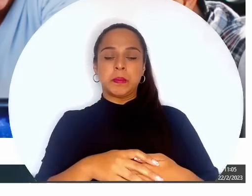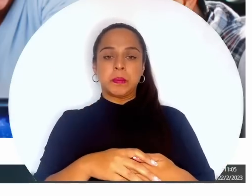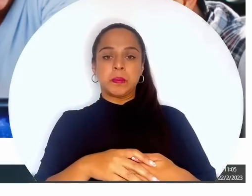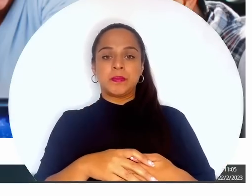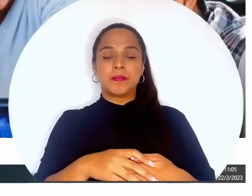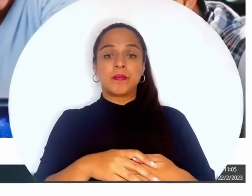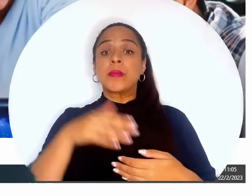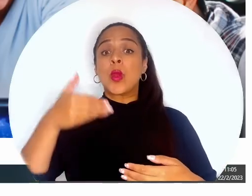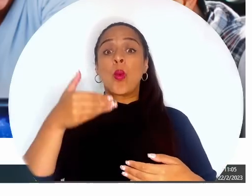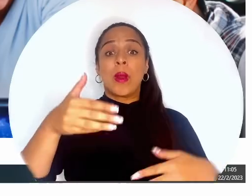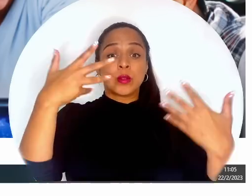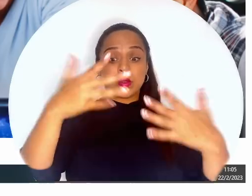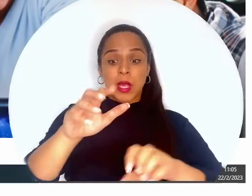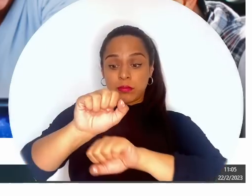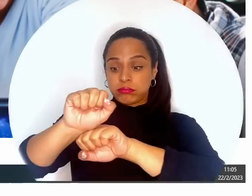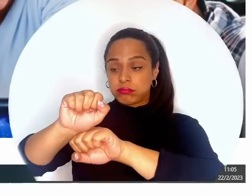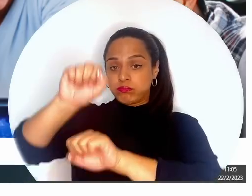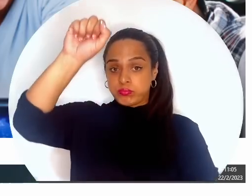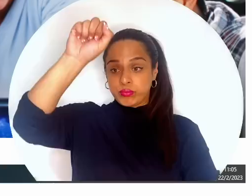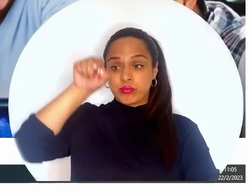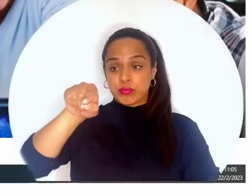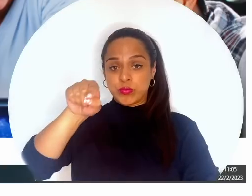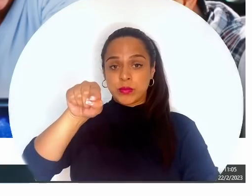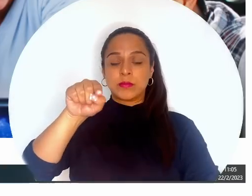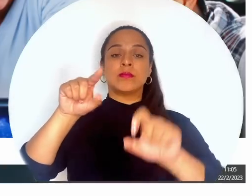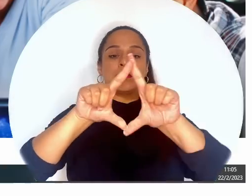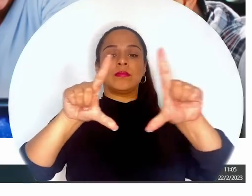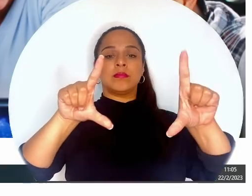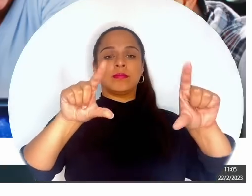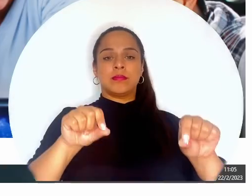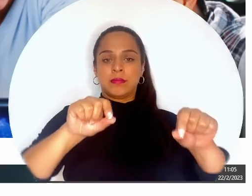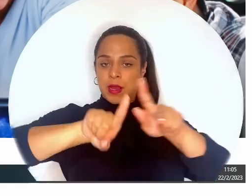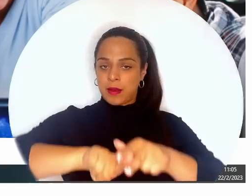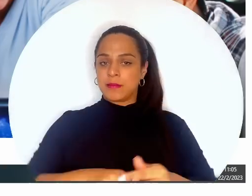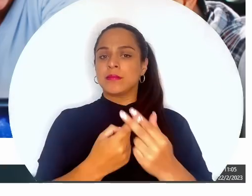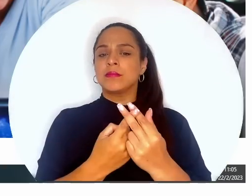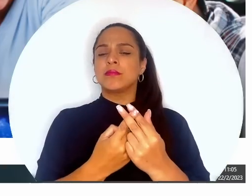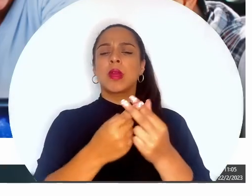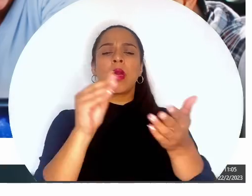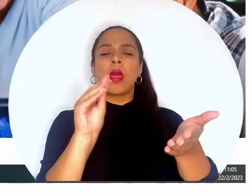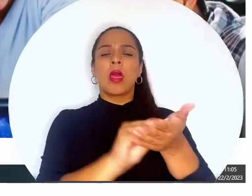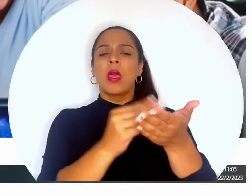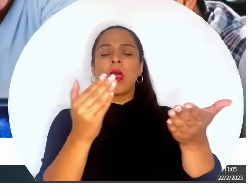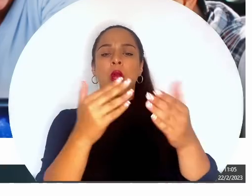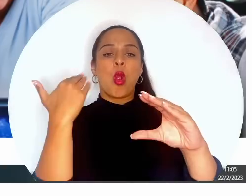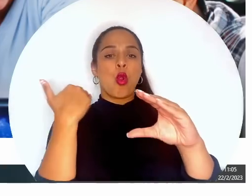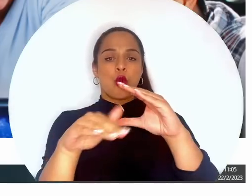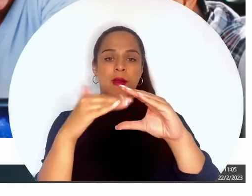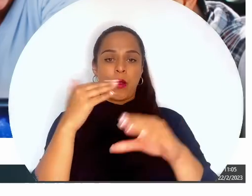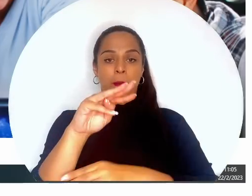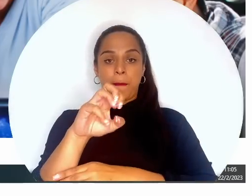se nos despliega el sitio web, vamos a iniciar sesión. ¿Cómo iniciamos sesión? Con el correo del Ministerio de Educación.